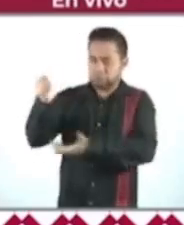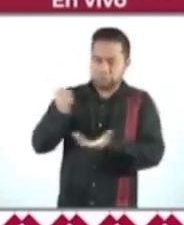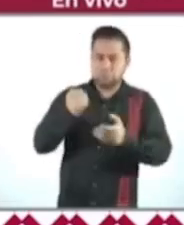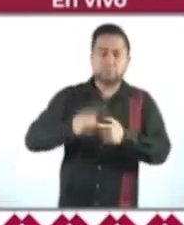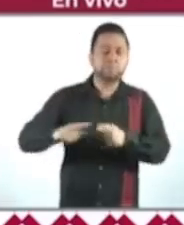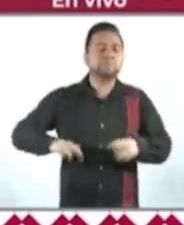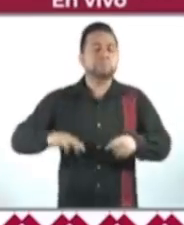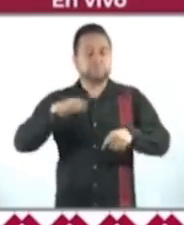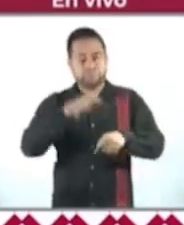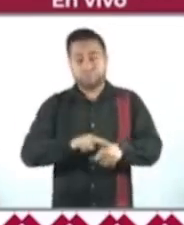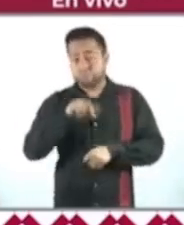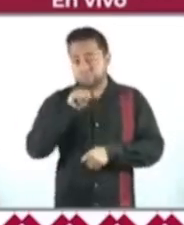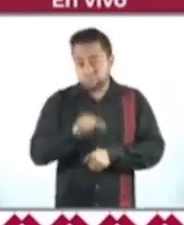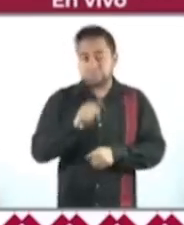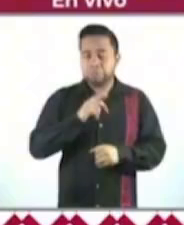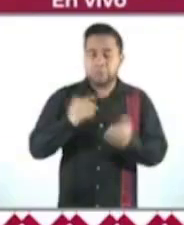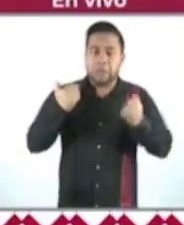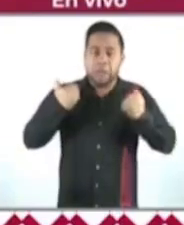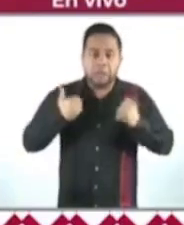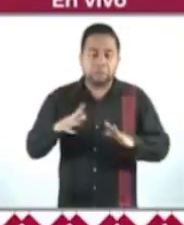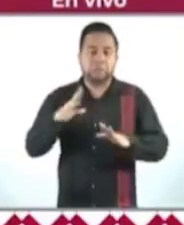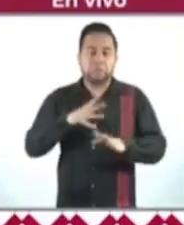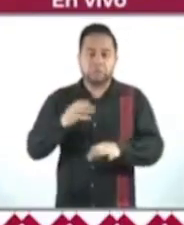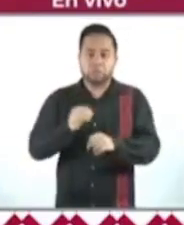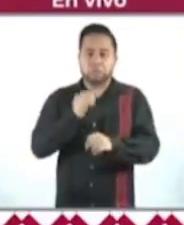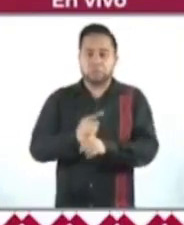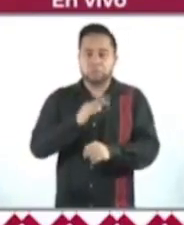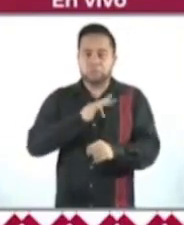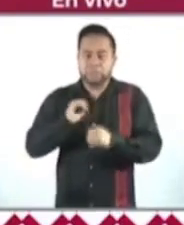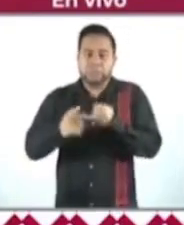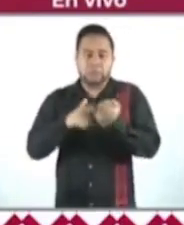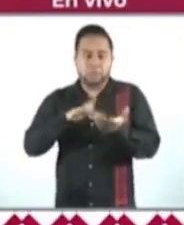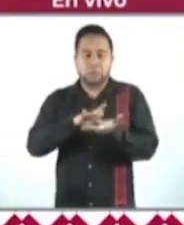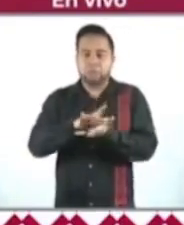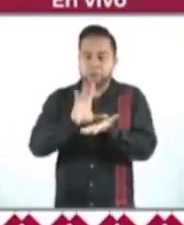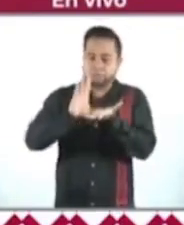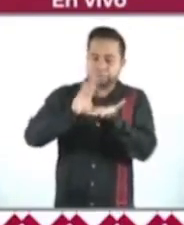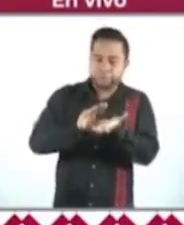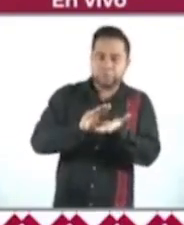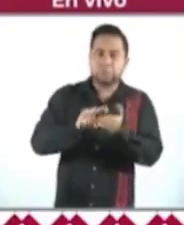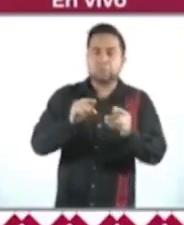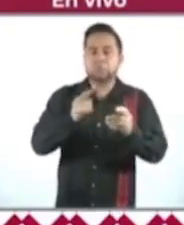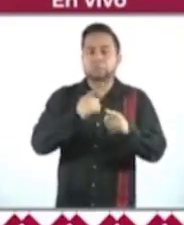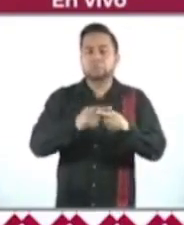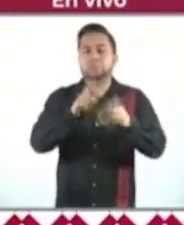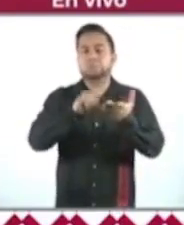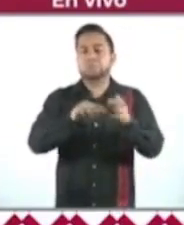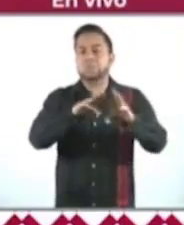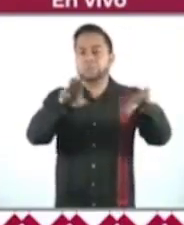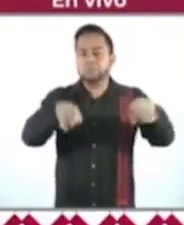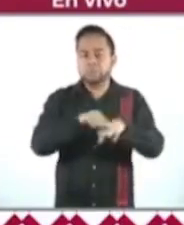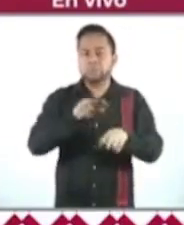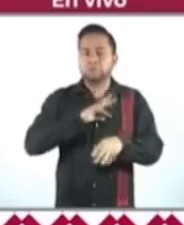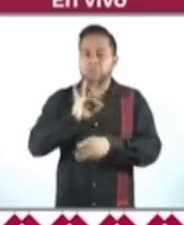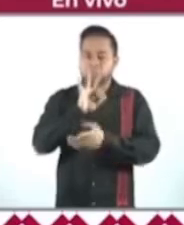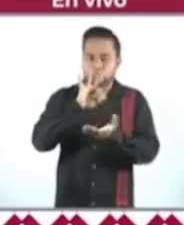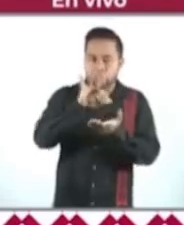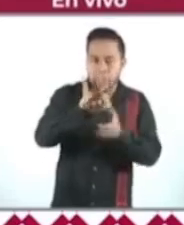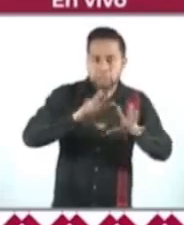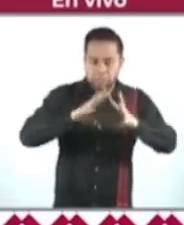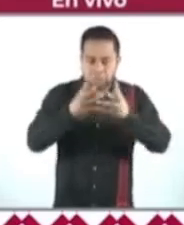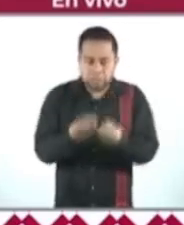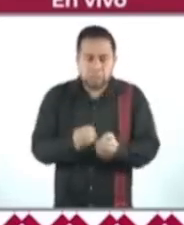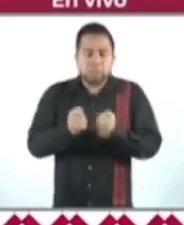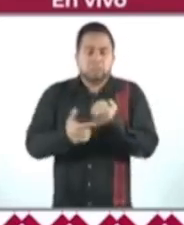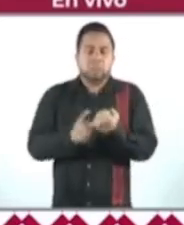gobernador se está valorando un apoyo, un subsidio por hectárea, cuando menos que sea la semilla y un paquetito